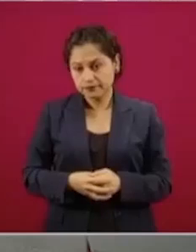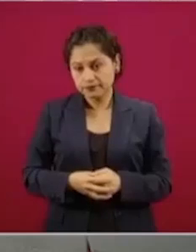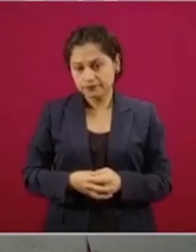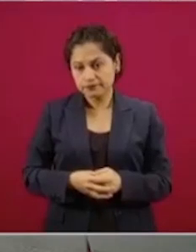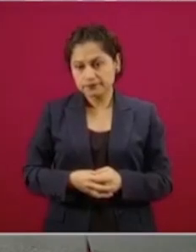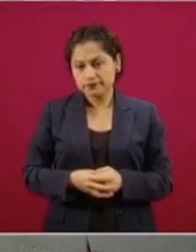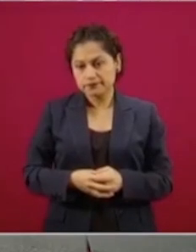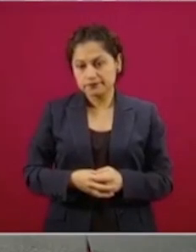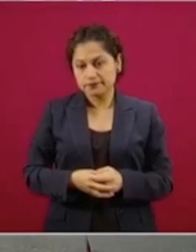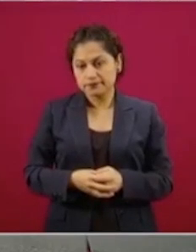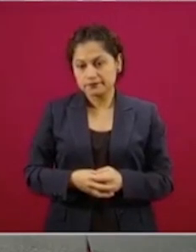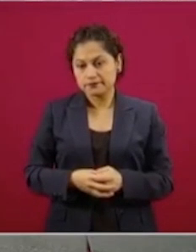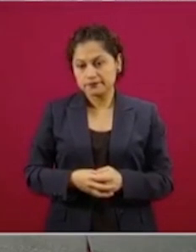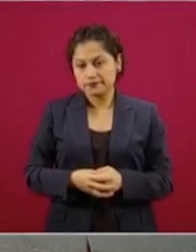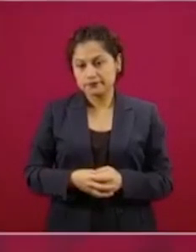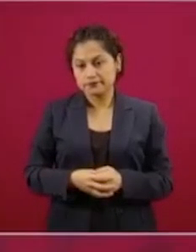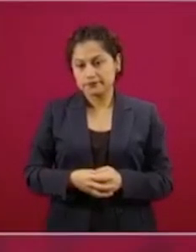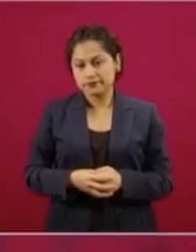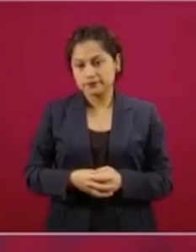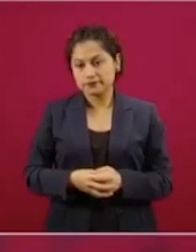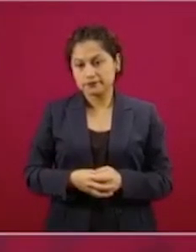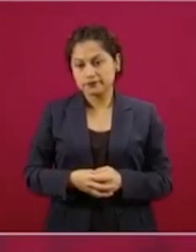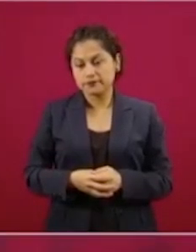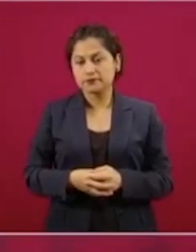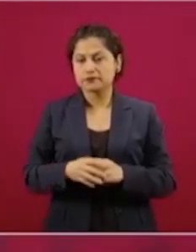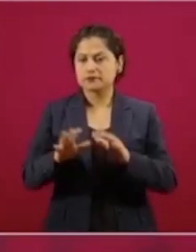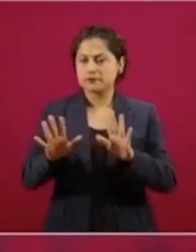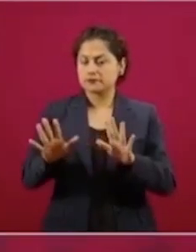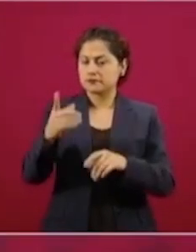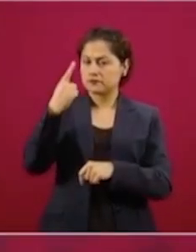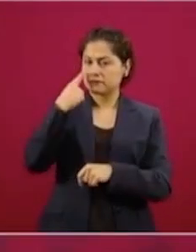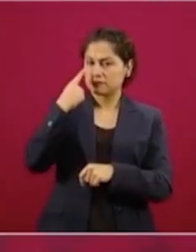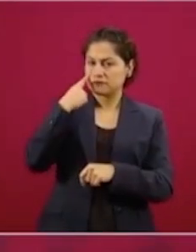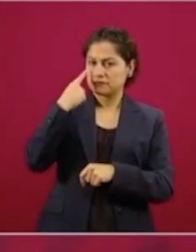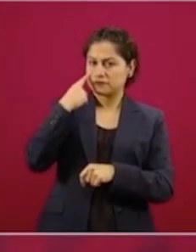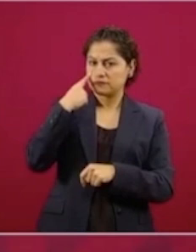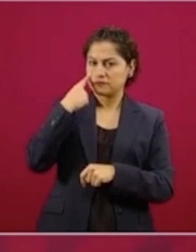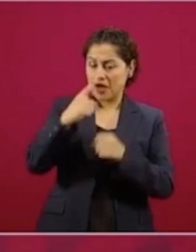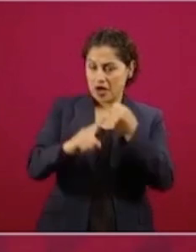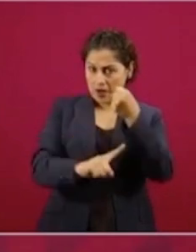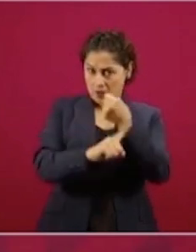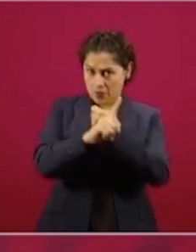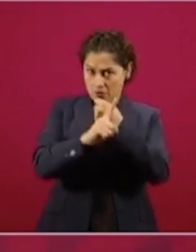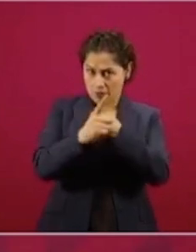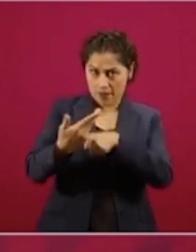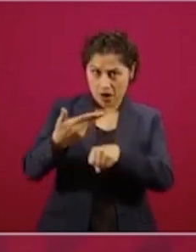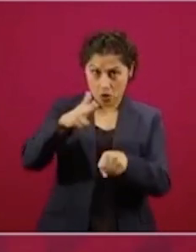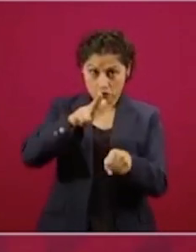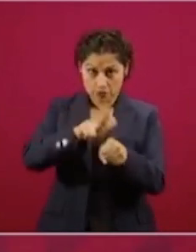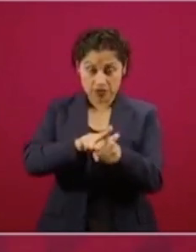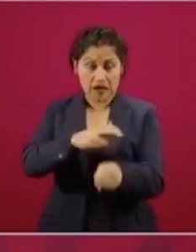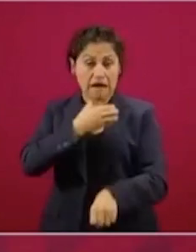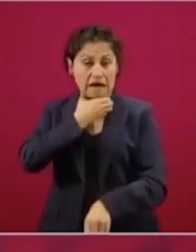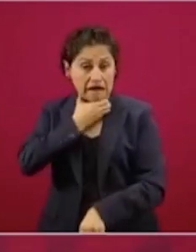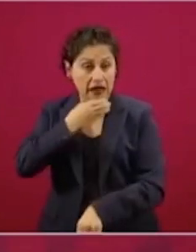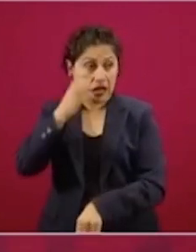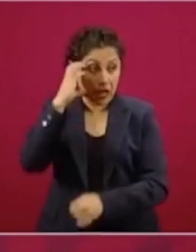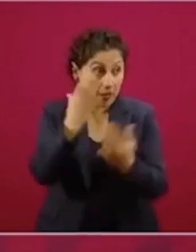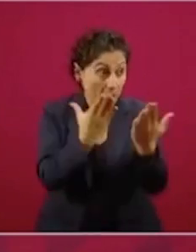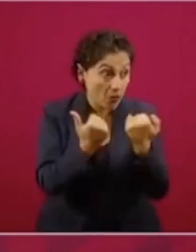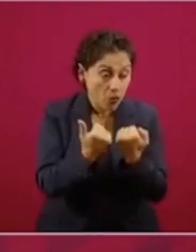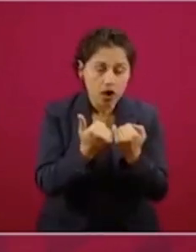No tenemos problemas de camas de hospitalización, hay